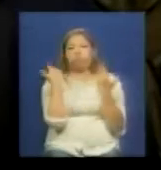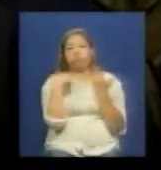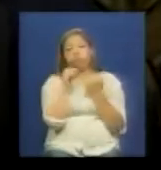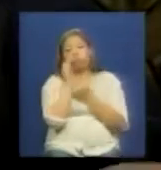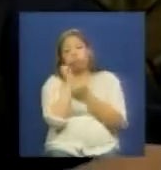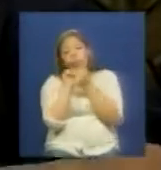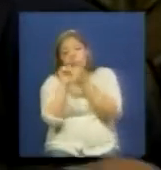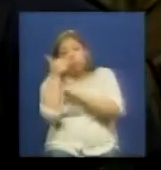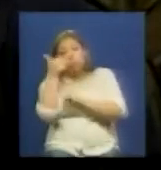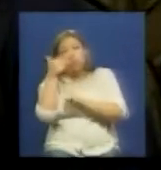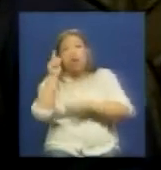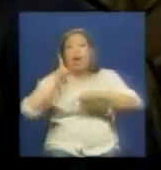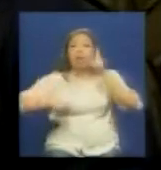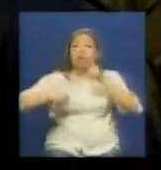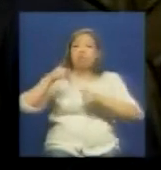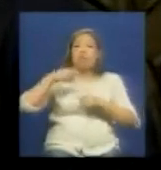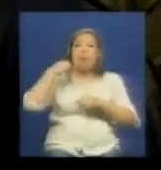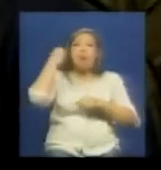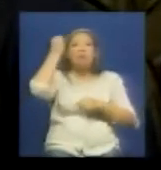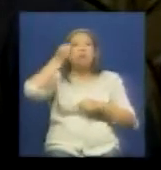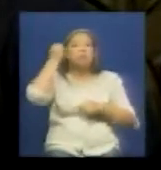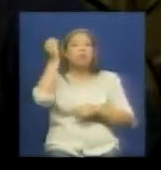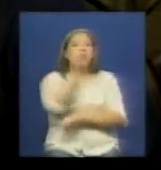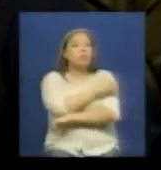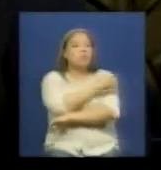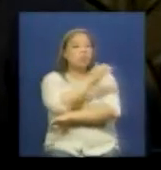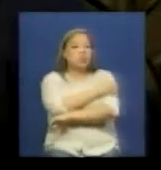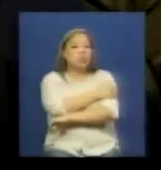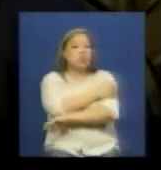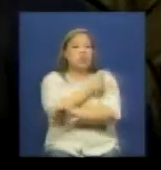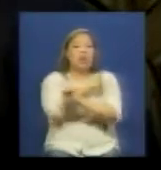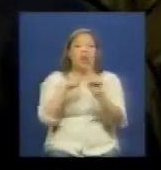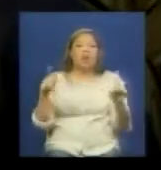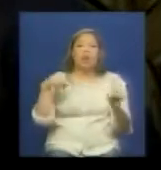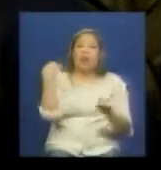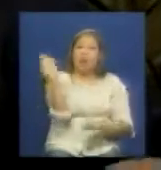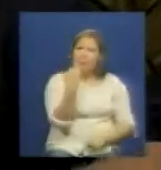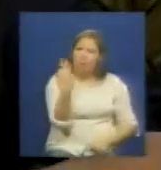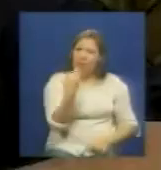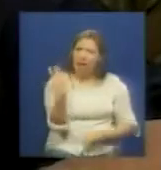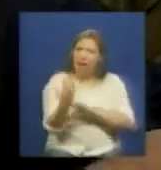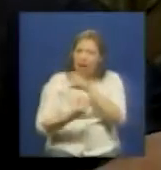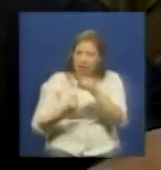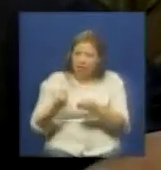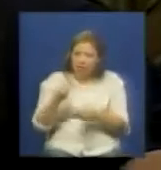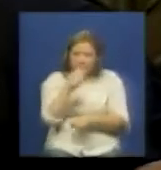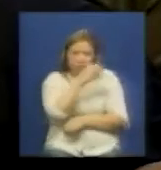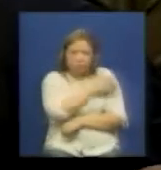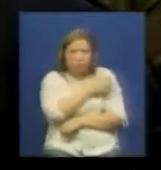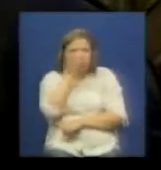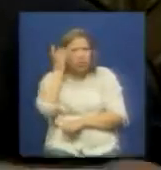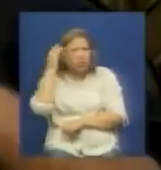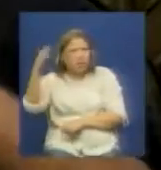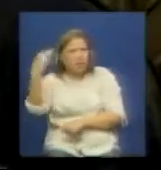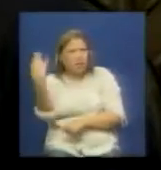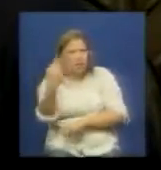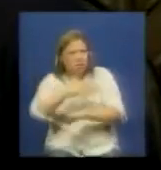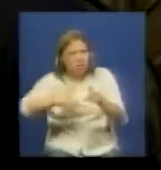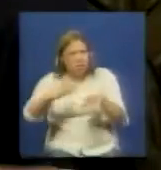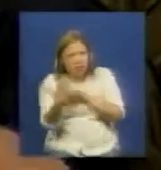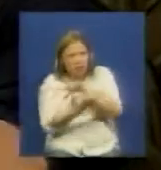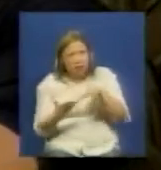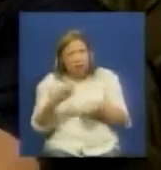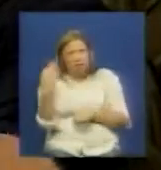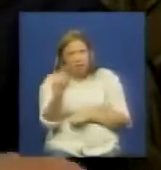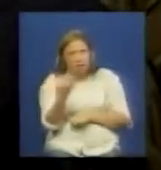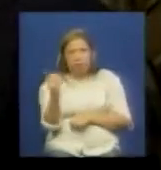una cosa son los deseos y otra cosa es preñar compañeros ellos pueden querer lo que sea pero aquí hay leyes